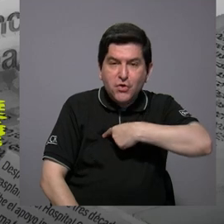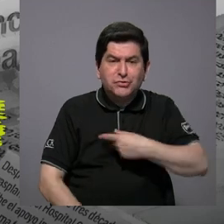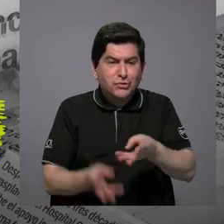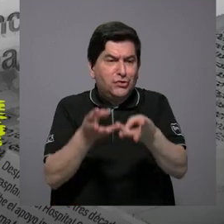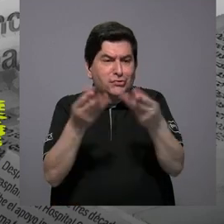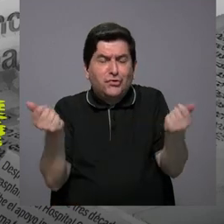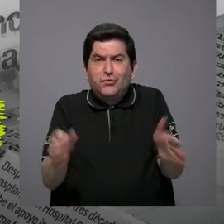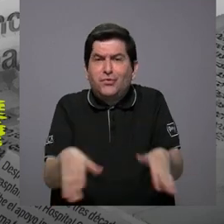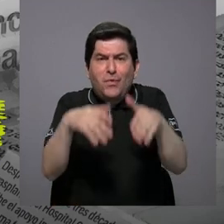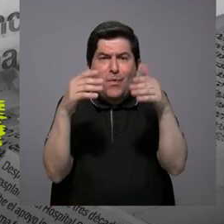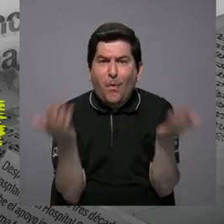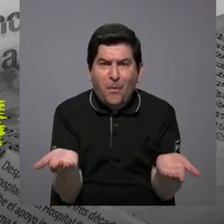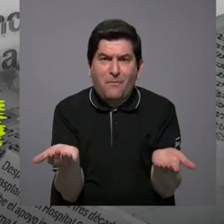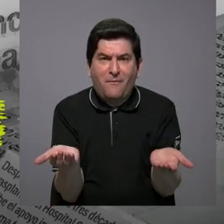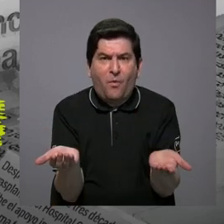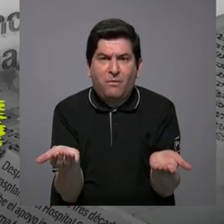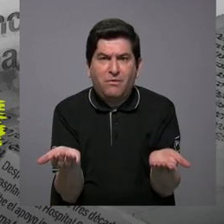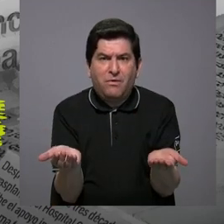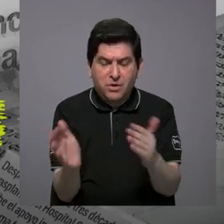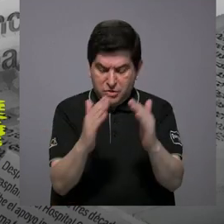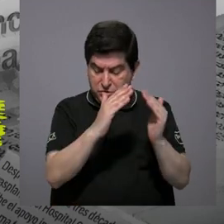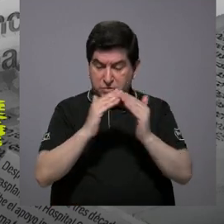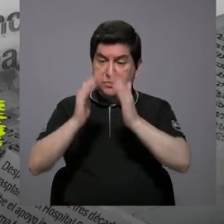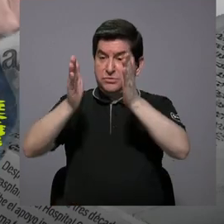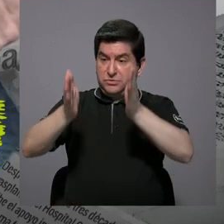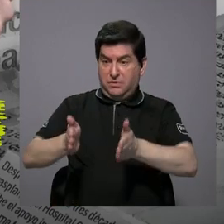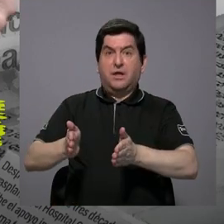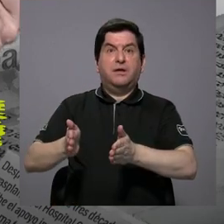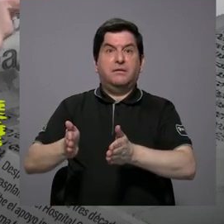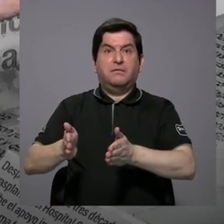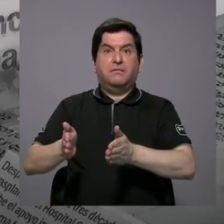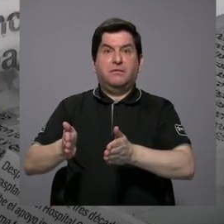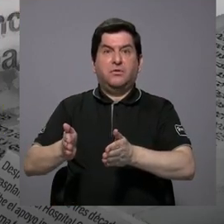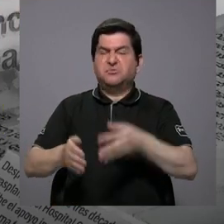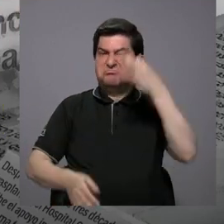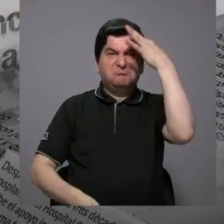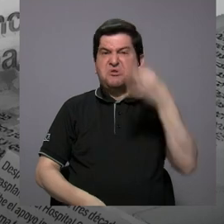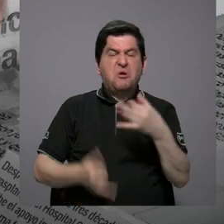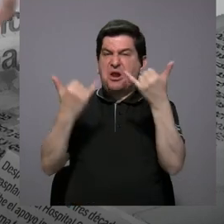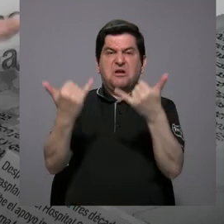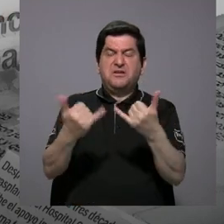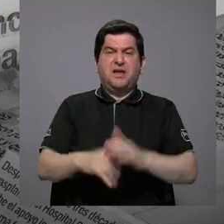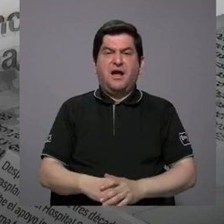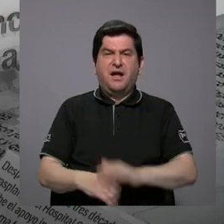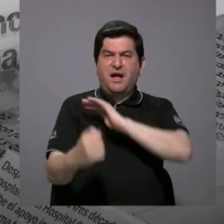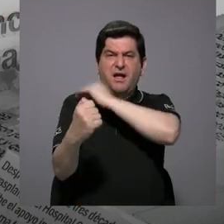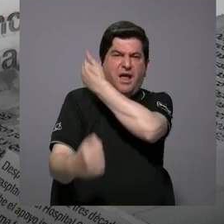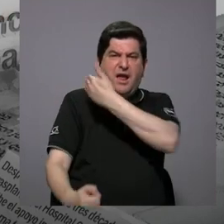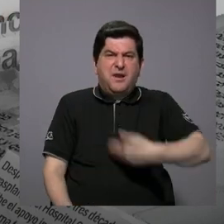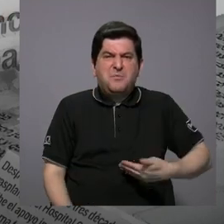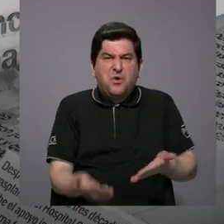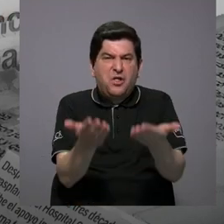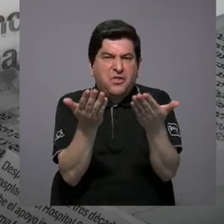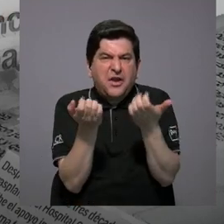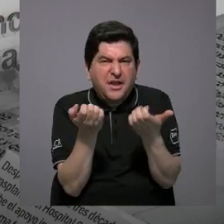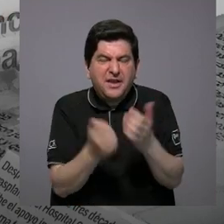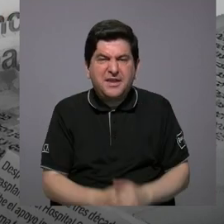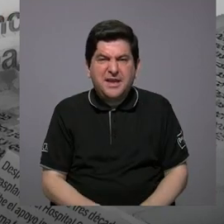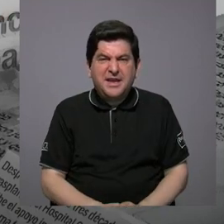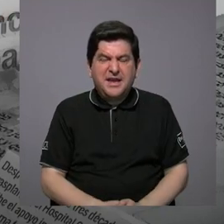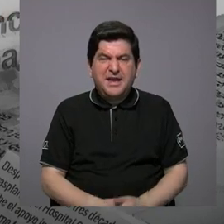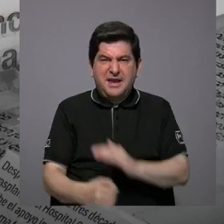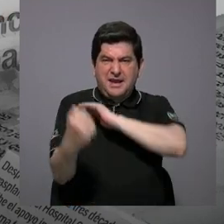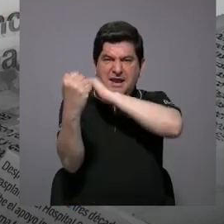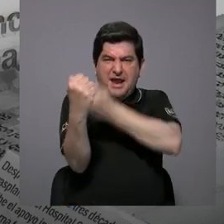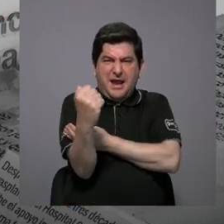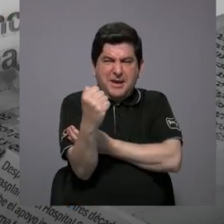a resolver eso. Porque la ciudadanía, incrédula, el Ejecutivo quiere concentrar el